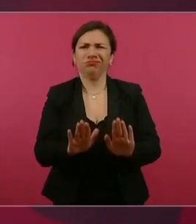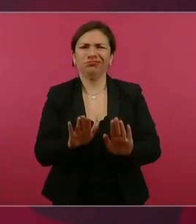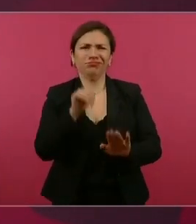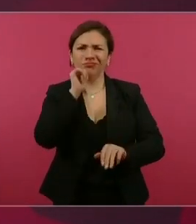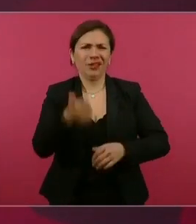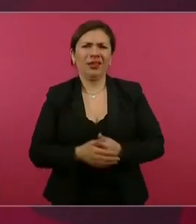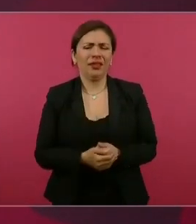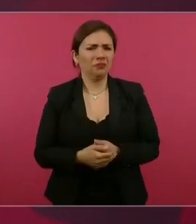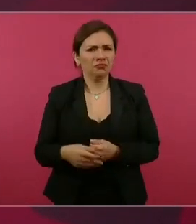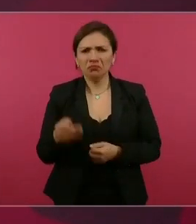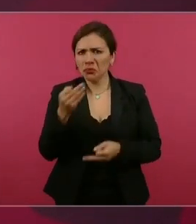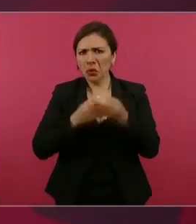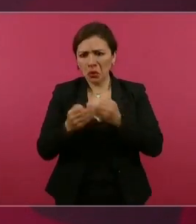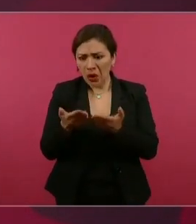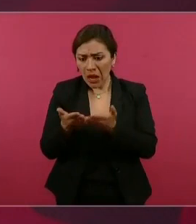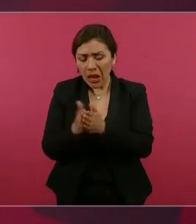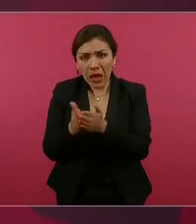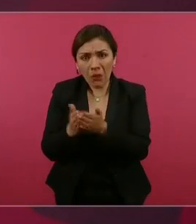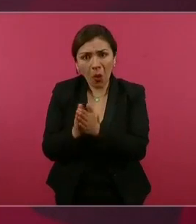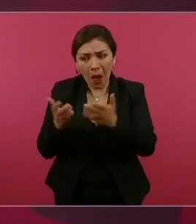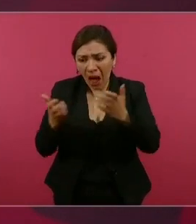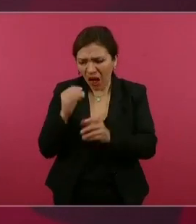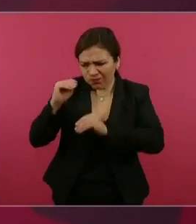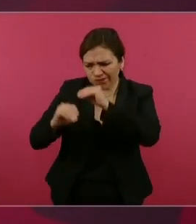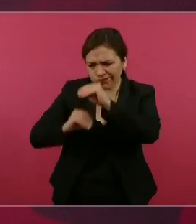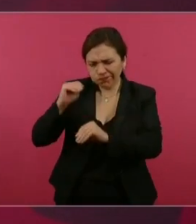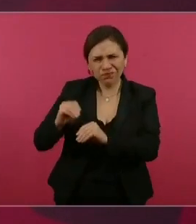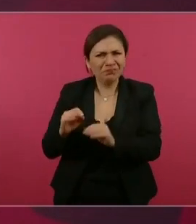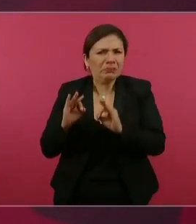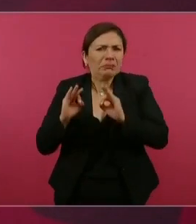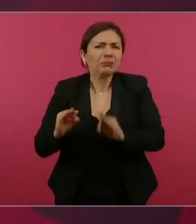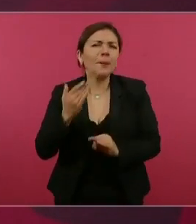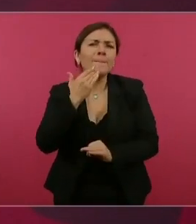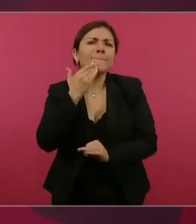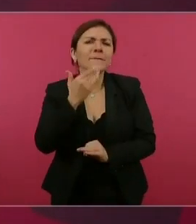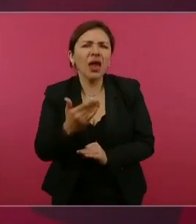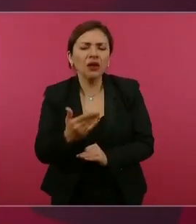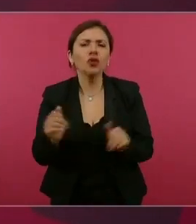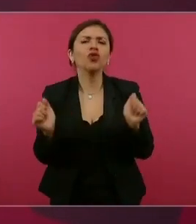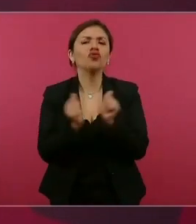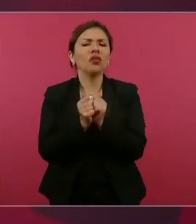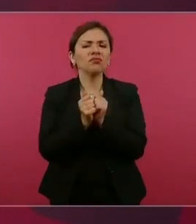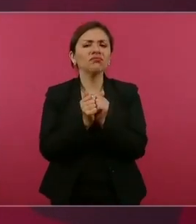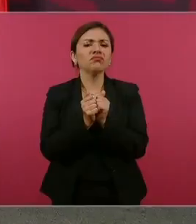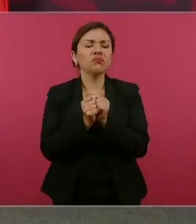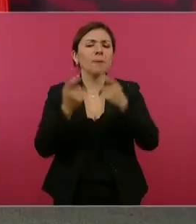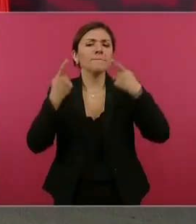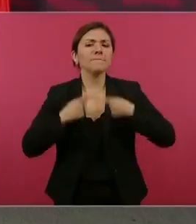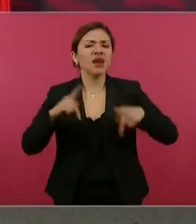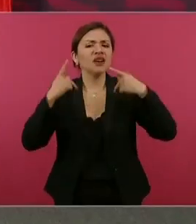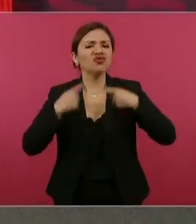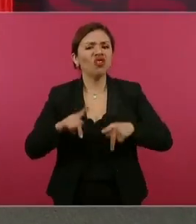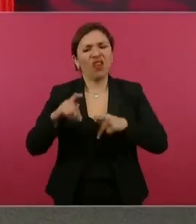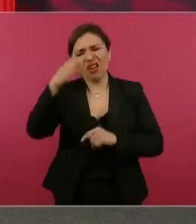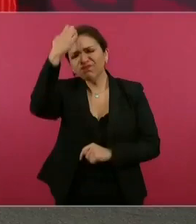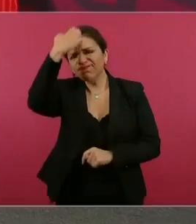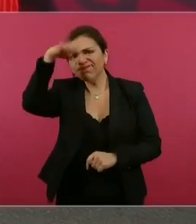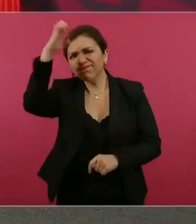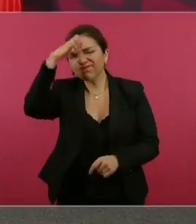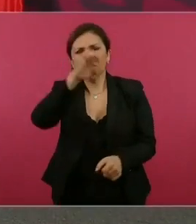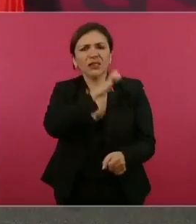están muy bien hechos los libros por especialistas,